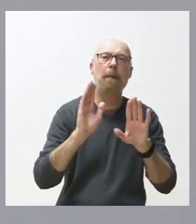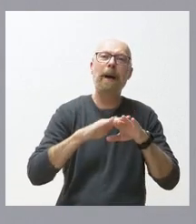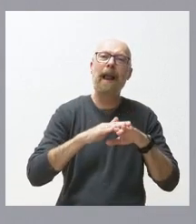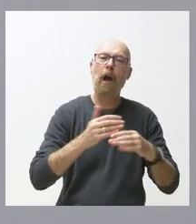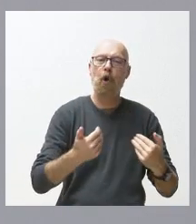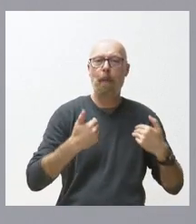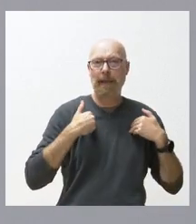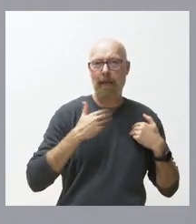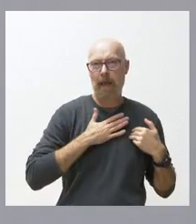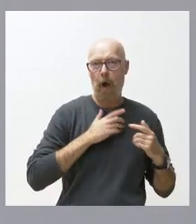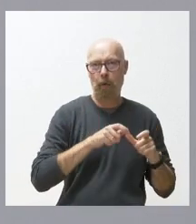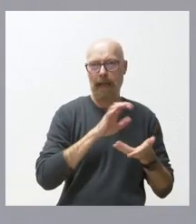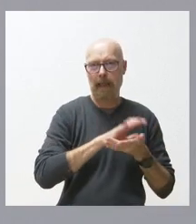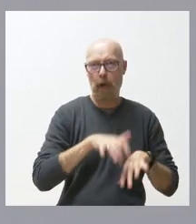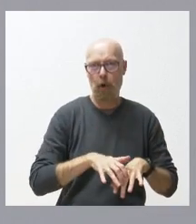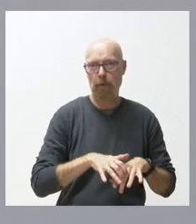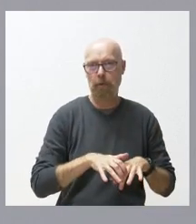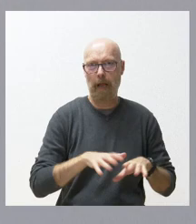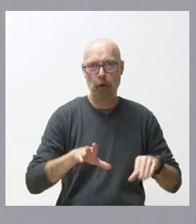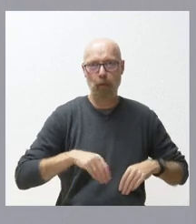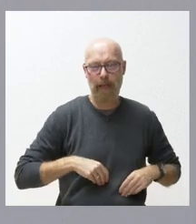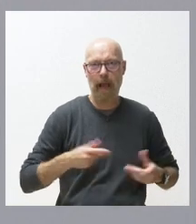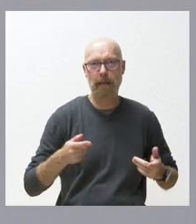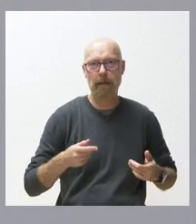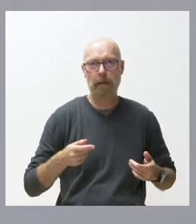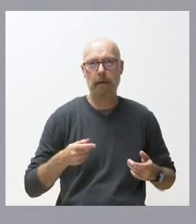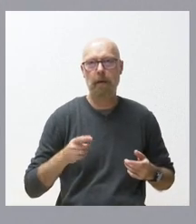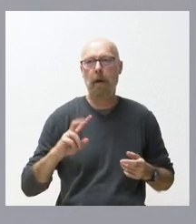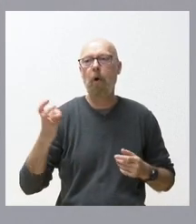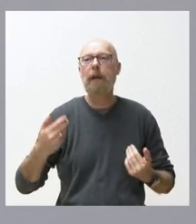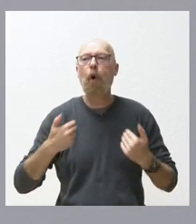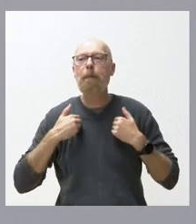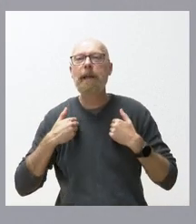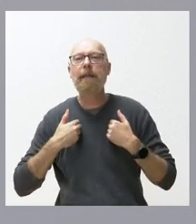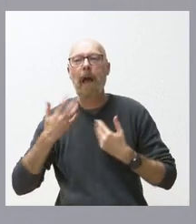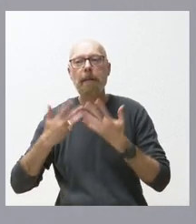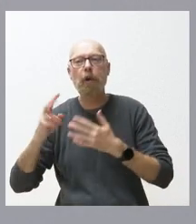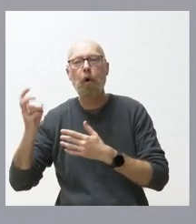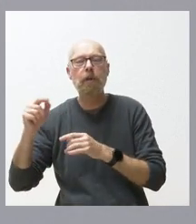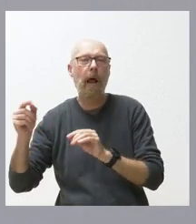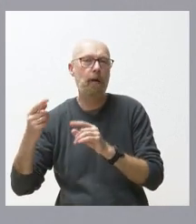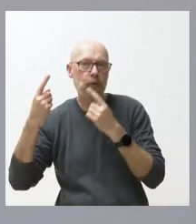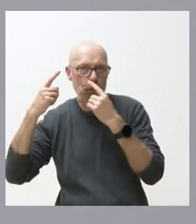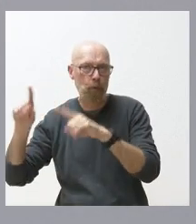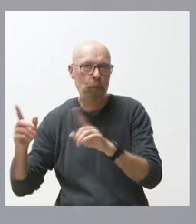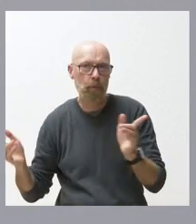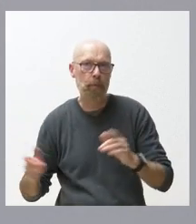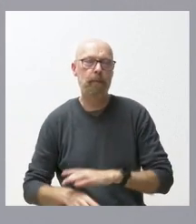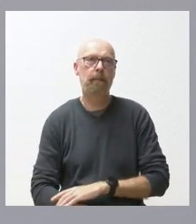como es natural que son las que tenemos asumidas no las que puedan corresponder a otras administraciones públicas que nosotros no somos cuentes para ello